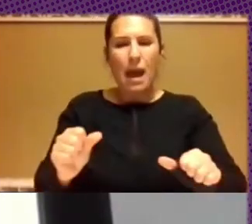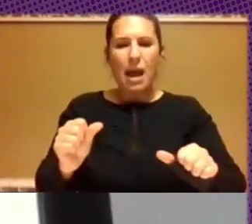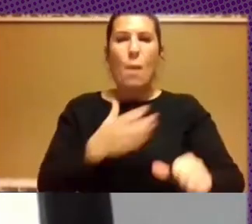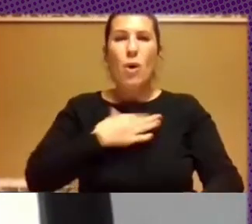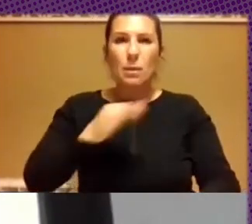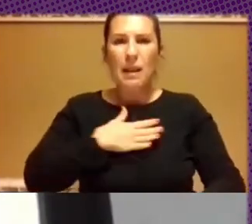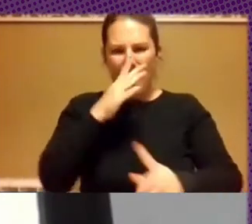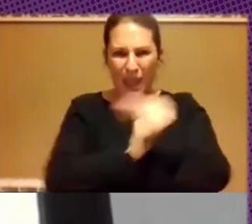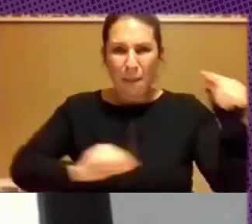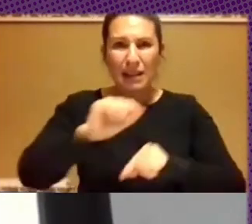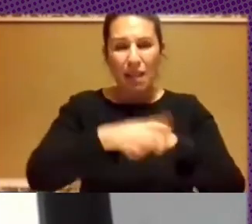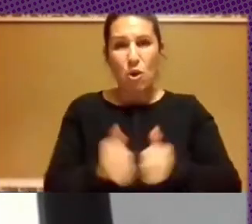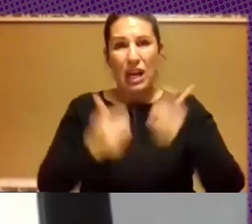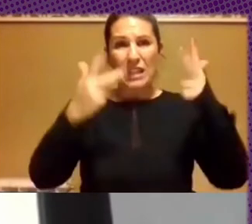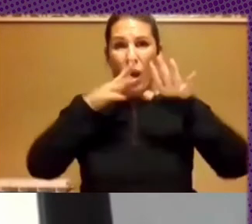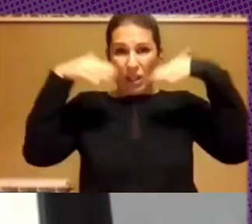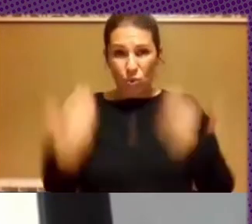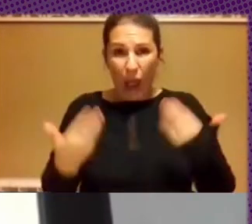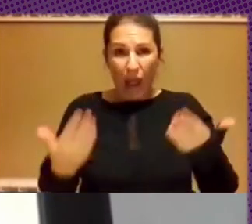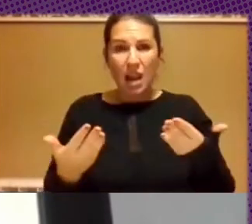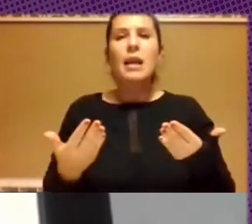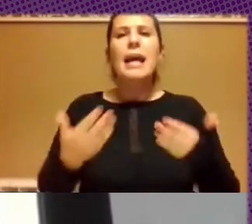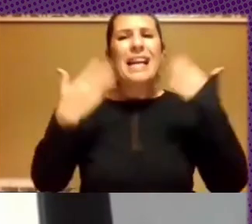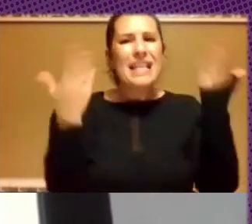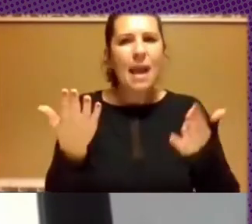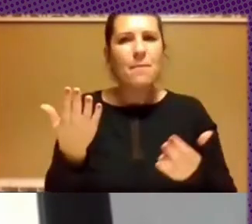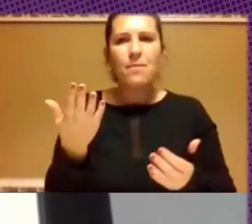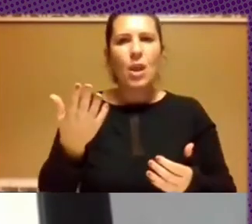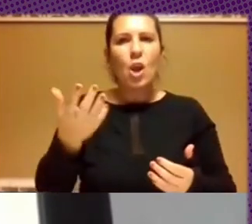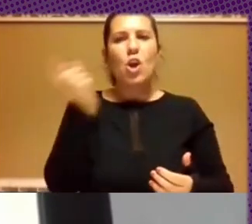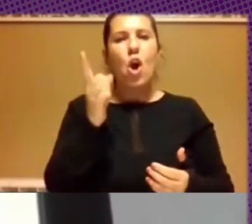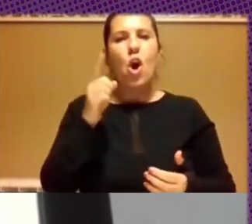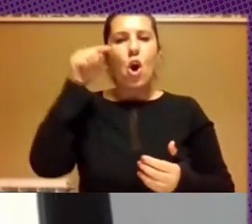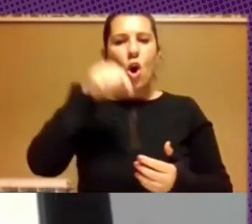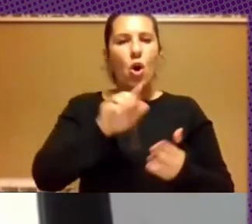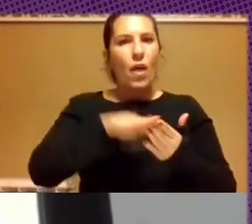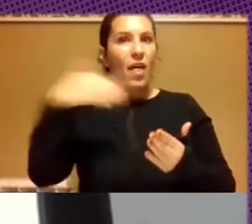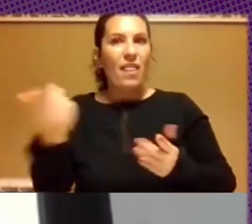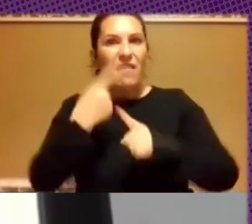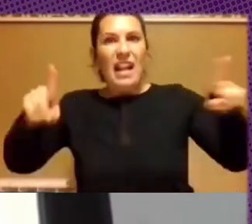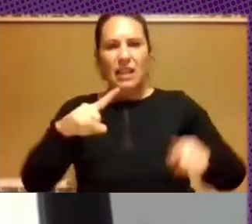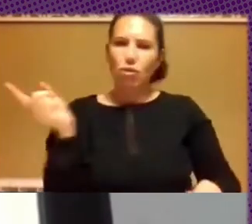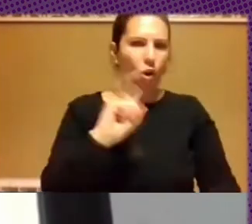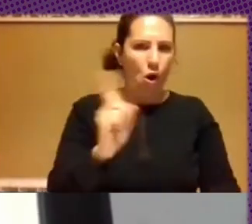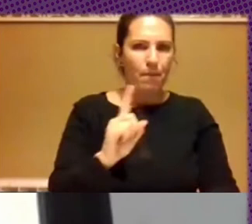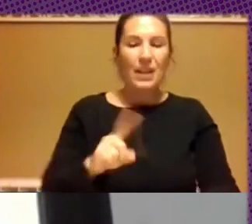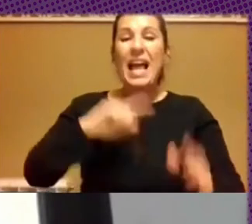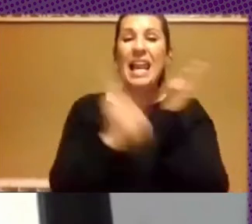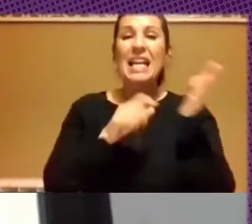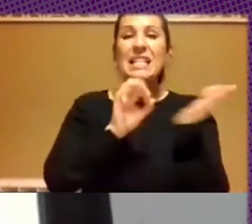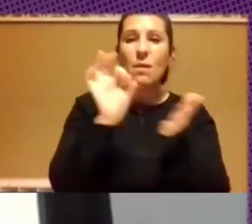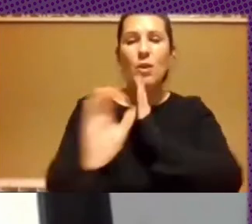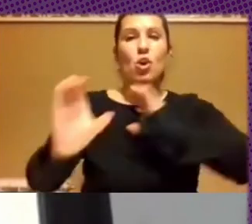debate democrático actual que no están por fuera de estas coordenadas. La ley de servicios de comunicación